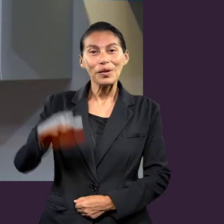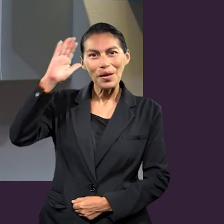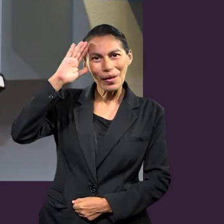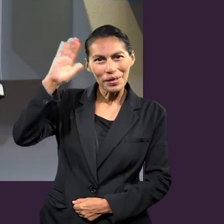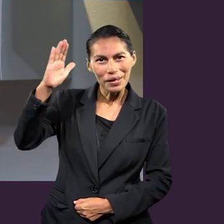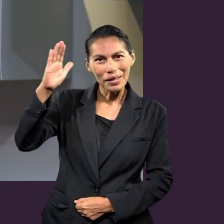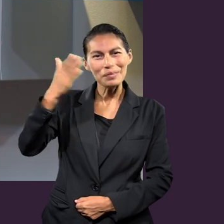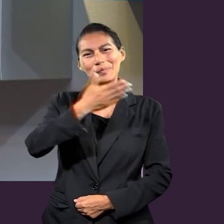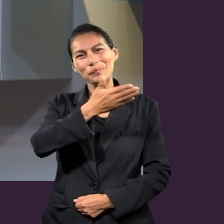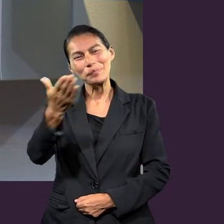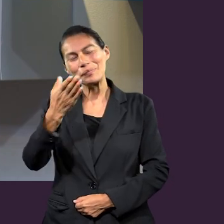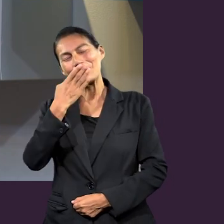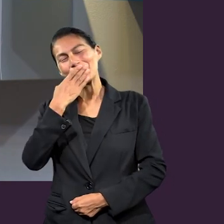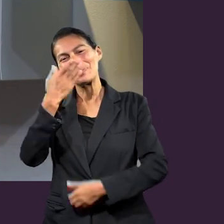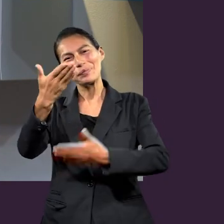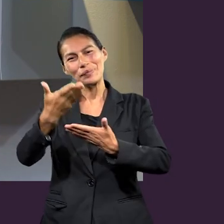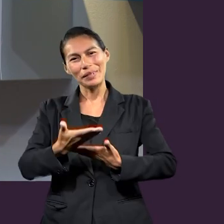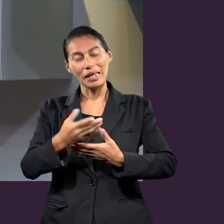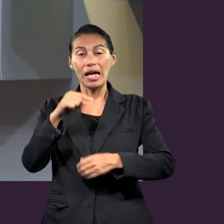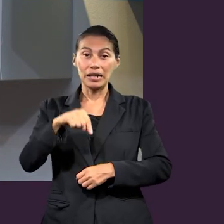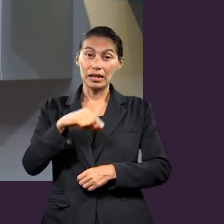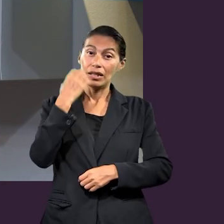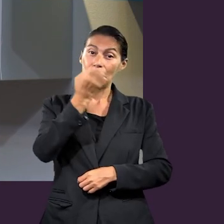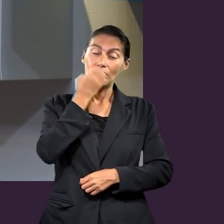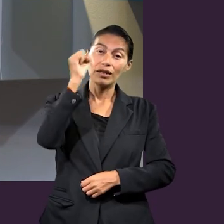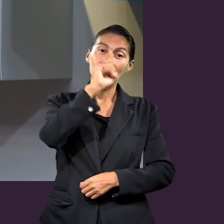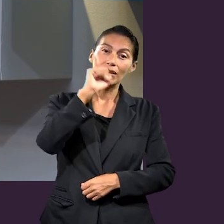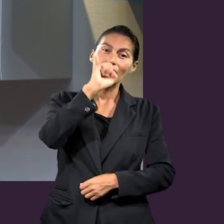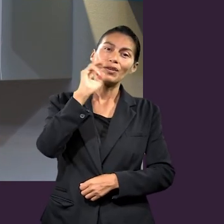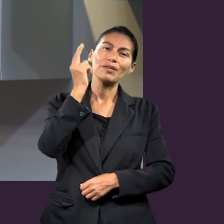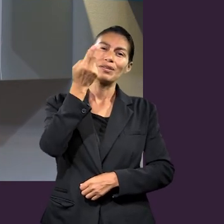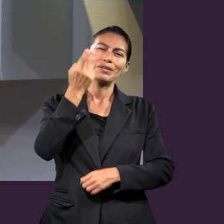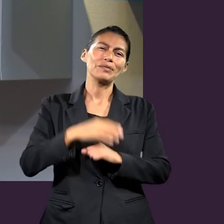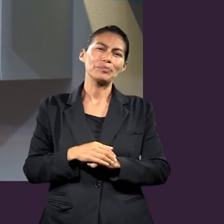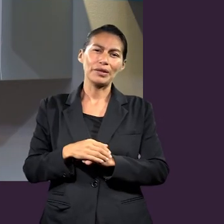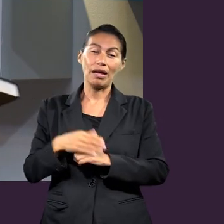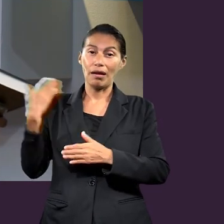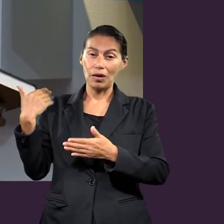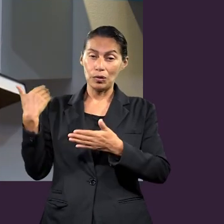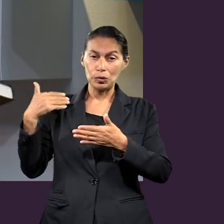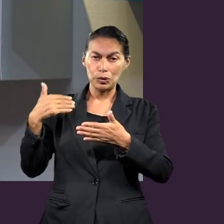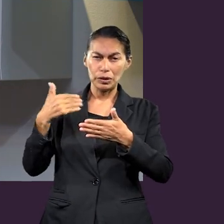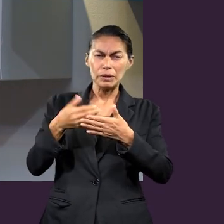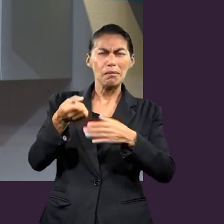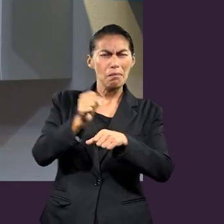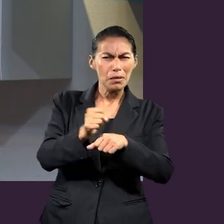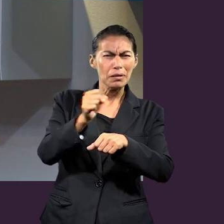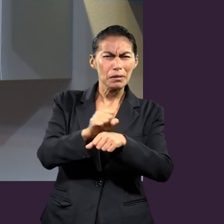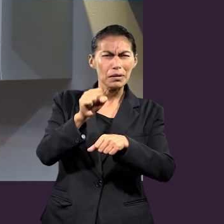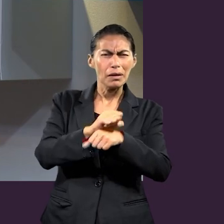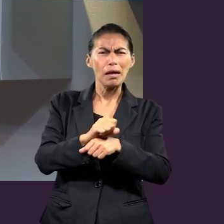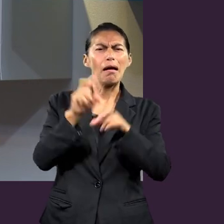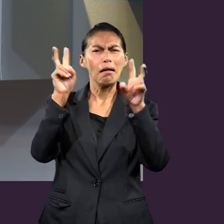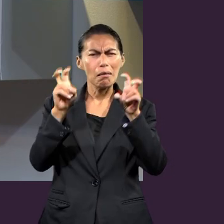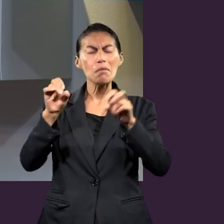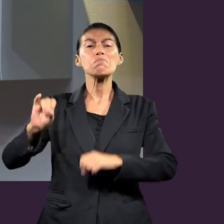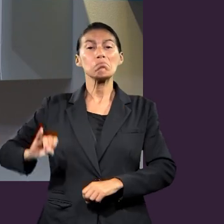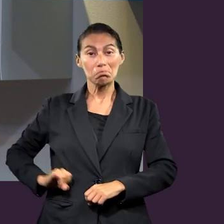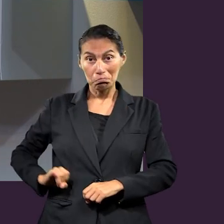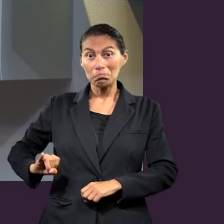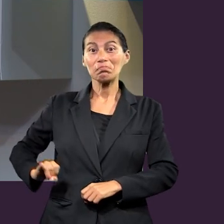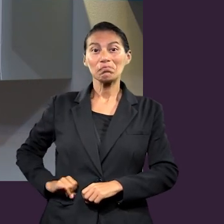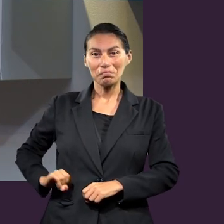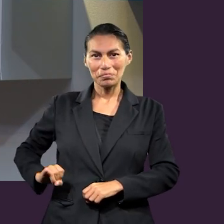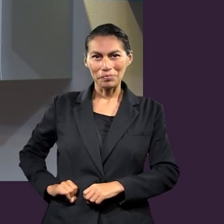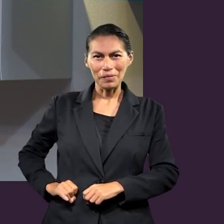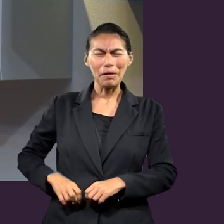Hola, ¿qué tal? Sean muy bienvenidos a la Escuela Sabática Universitaria. Durante estas semanas hemos estado estudiando temas muy